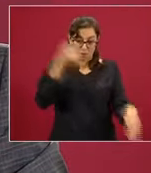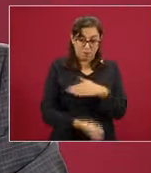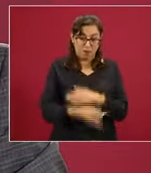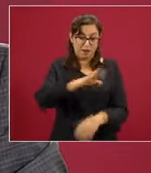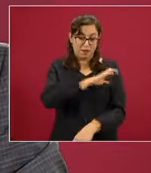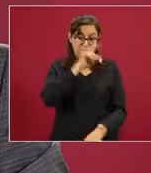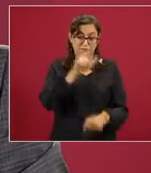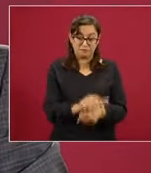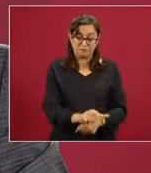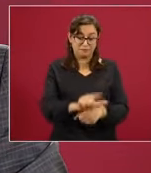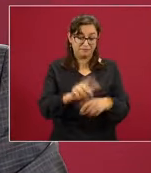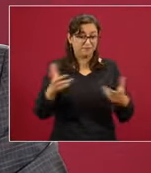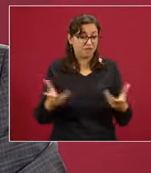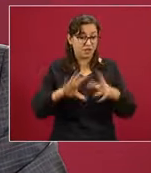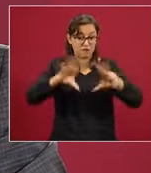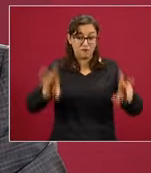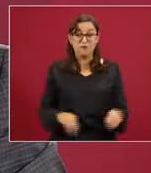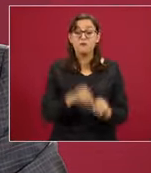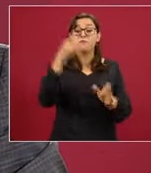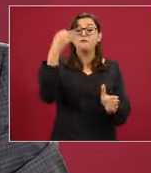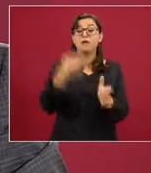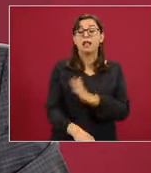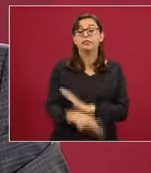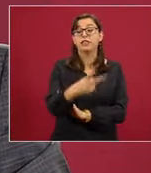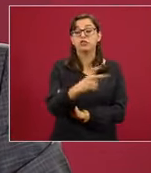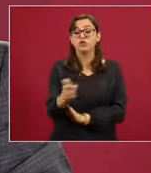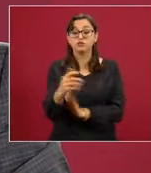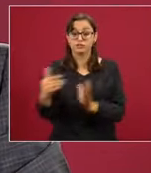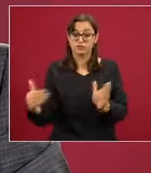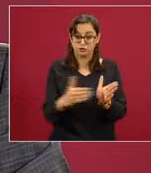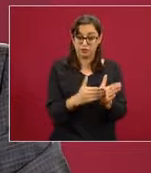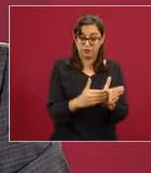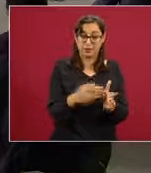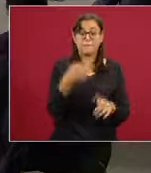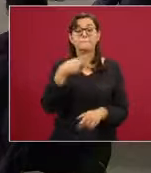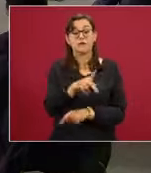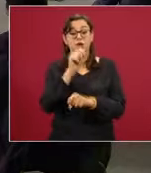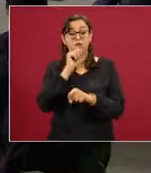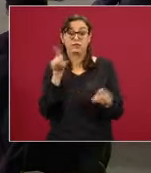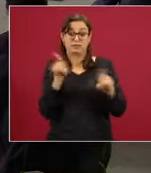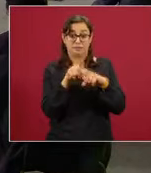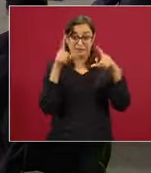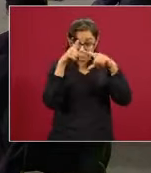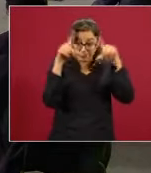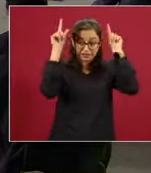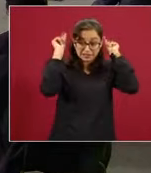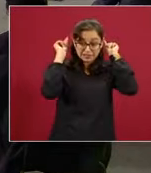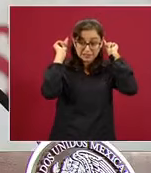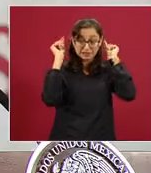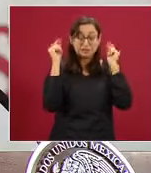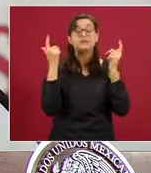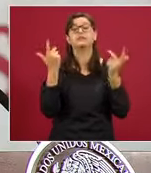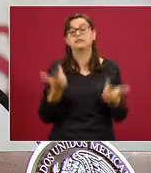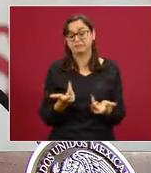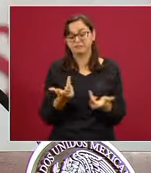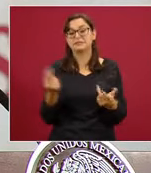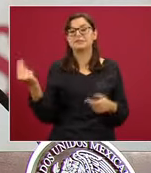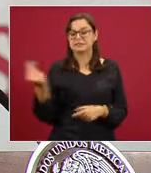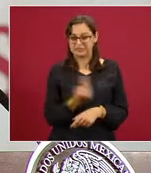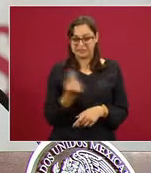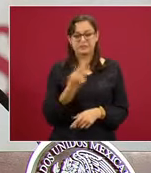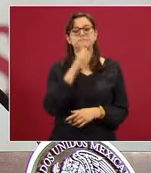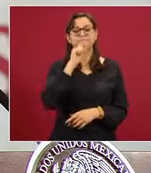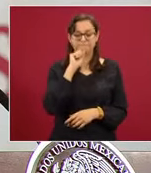conjunto suman más de 200 mil, pero además enfermeras, que en su conjunto es necesario contar